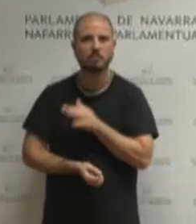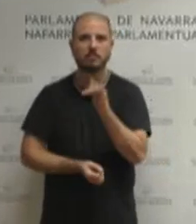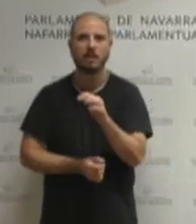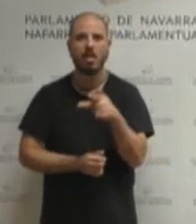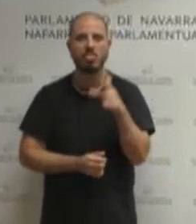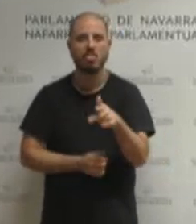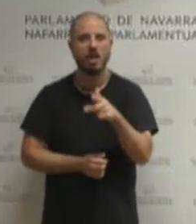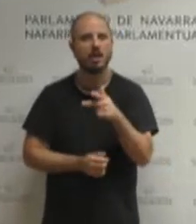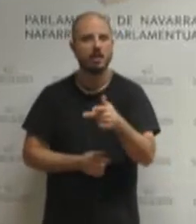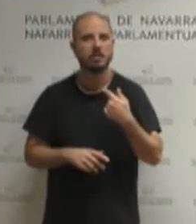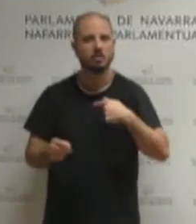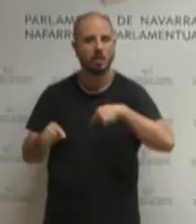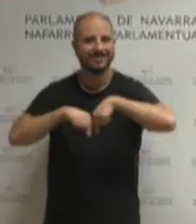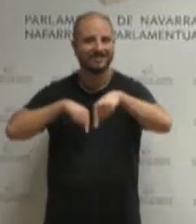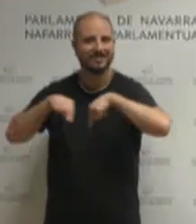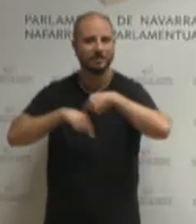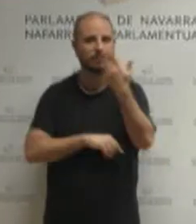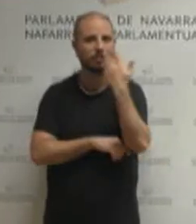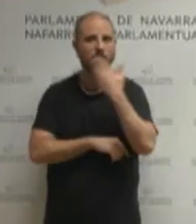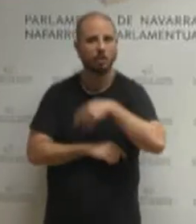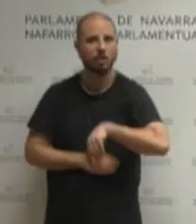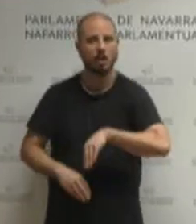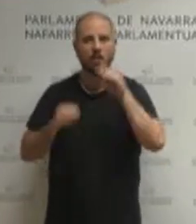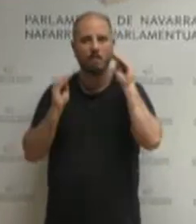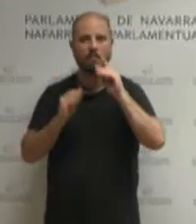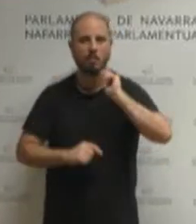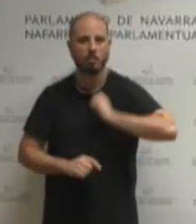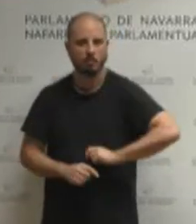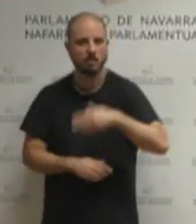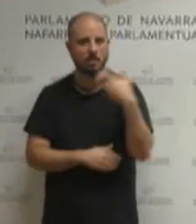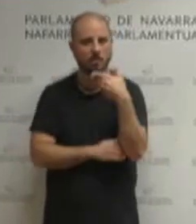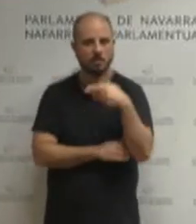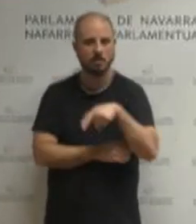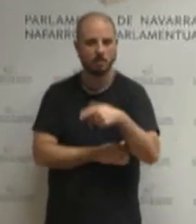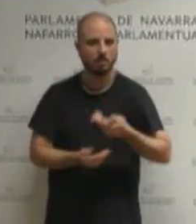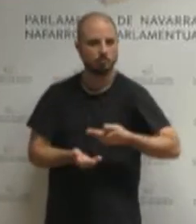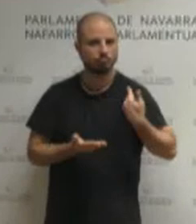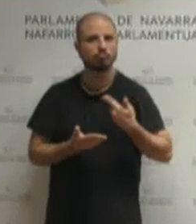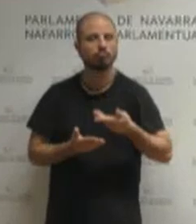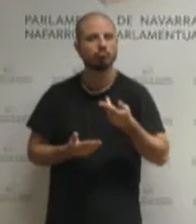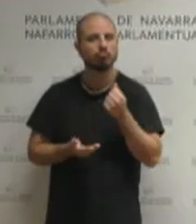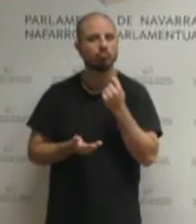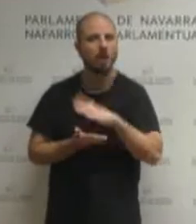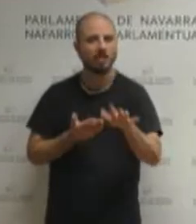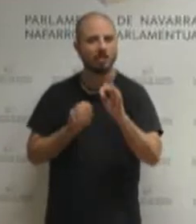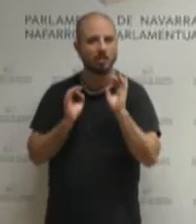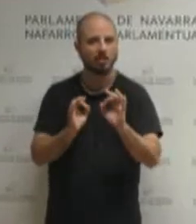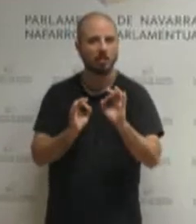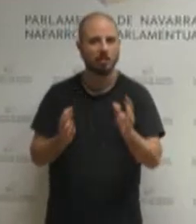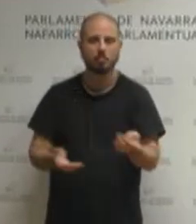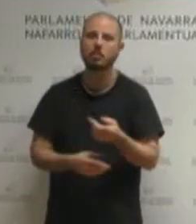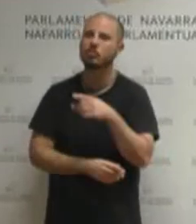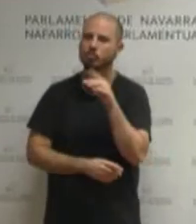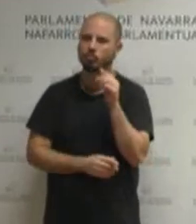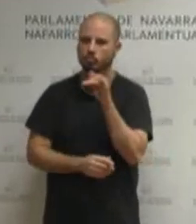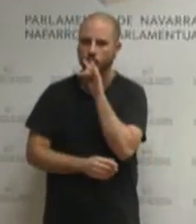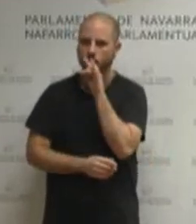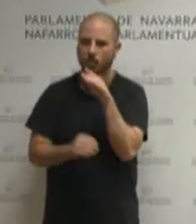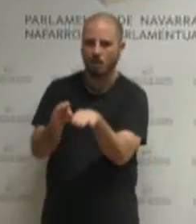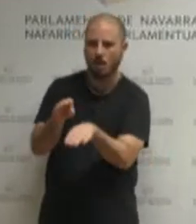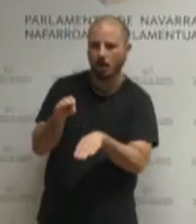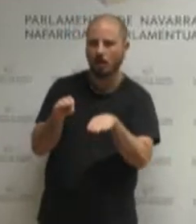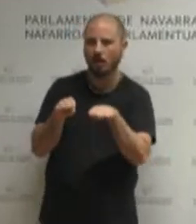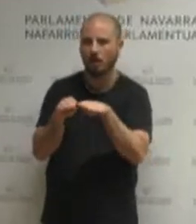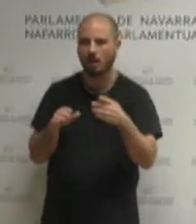en formación profesional y bachillerato pero sigue habiendo problemas de equidad y accesibilidad sobre todo en zonas